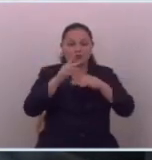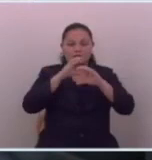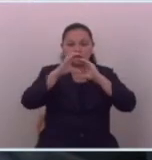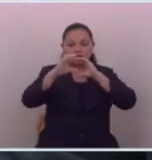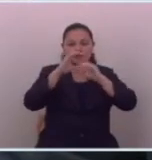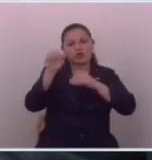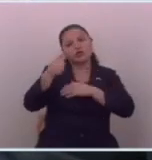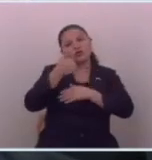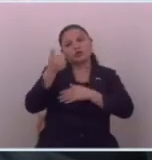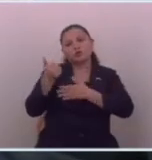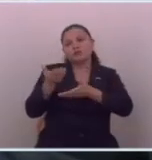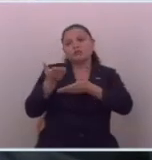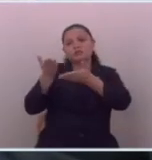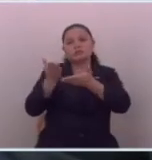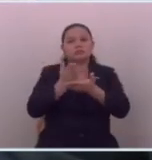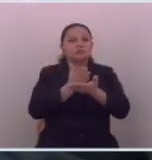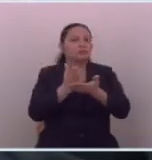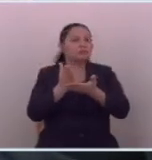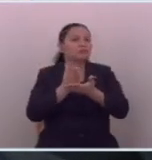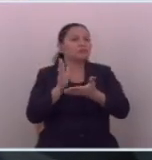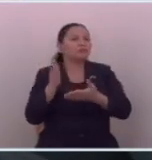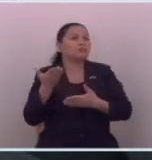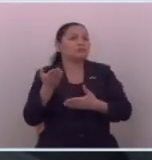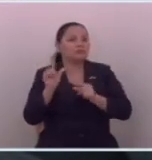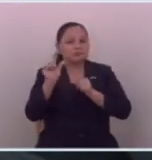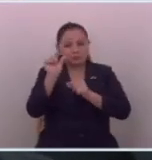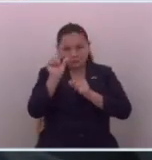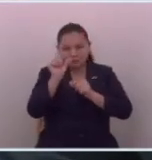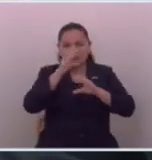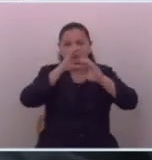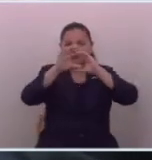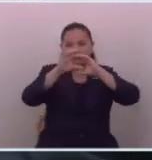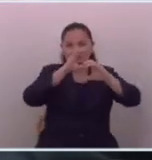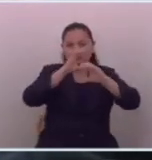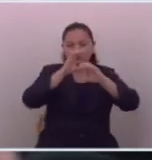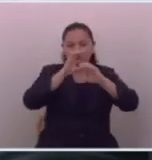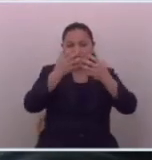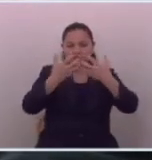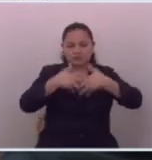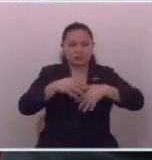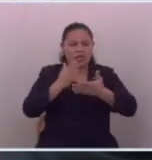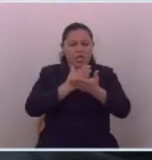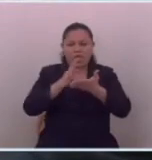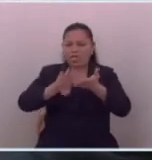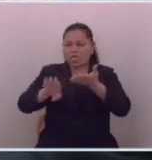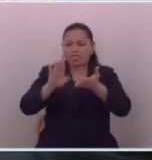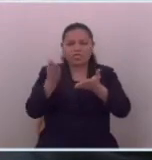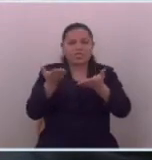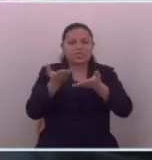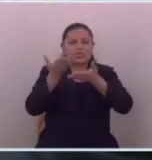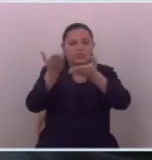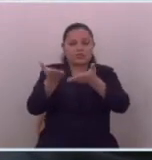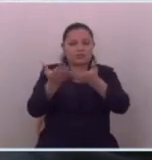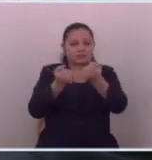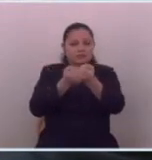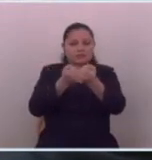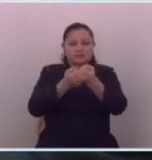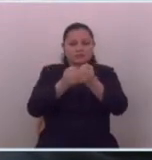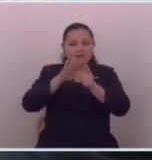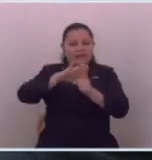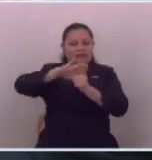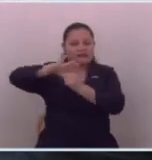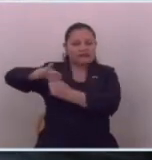medios alternativos que recibían, los pequeños medios de comunicación, no recibían nada. Siempre estuvieron